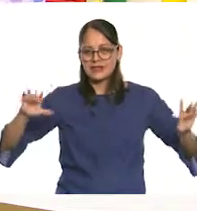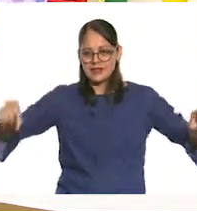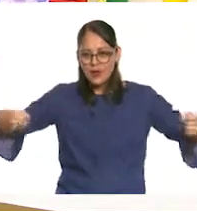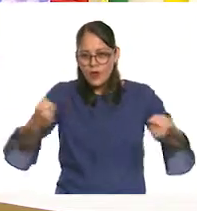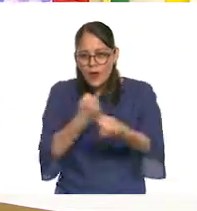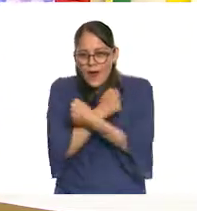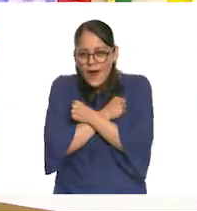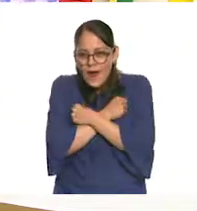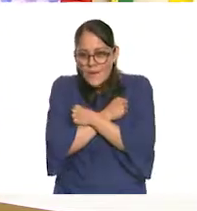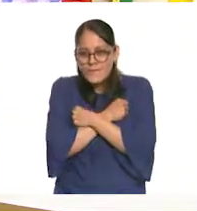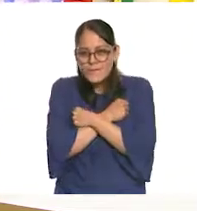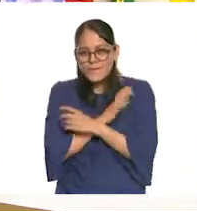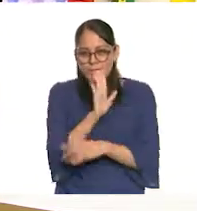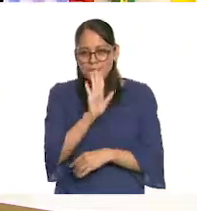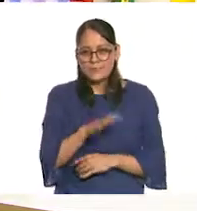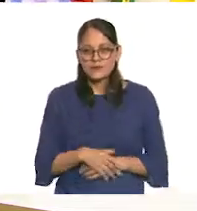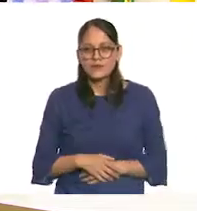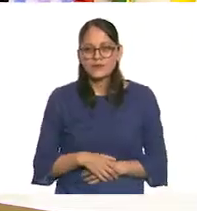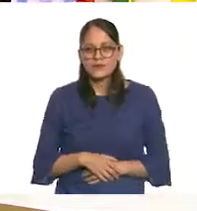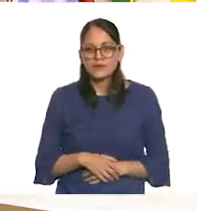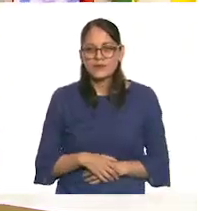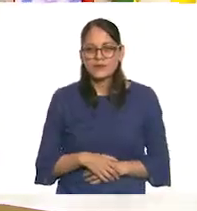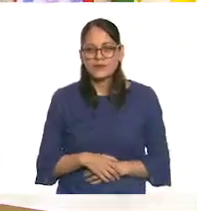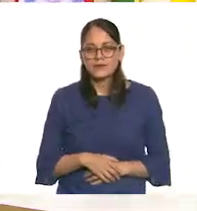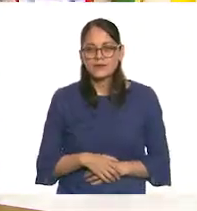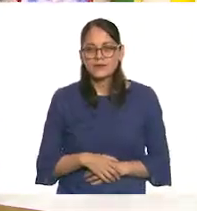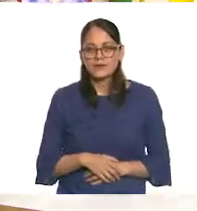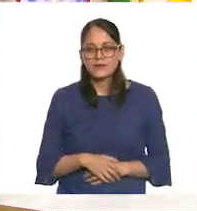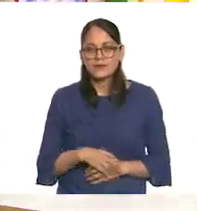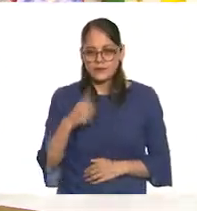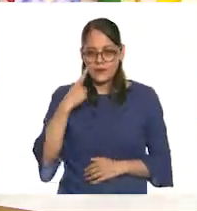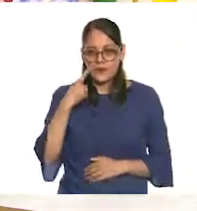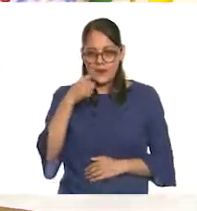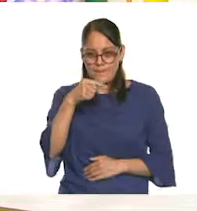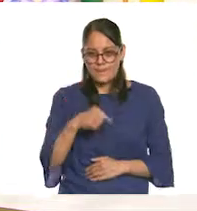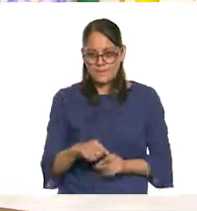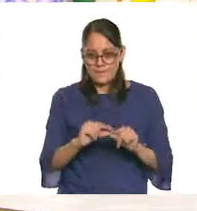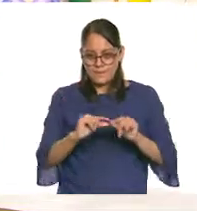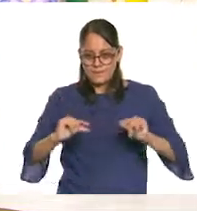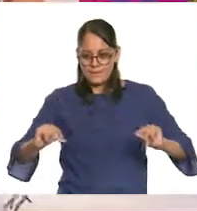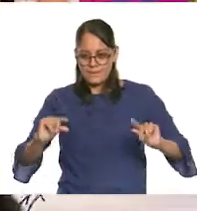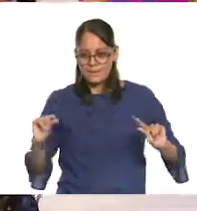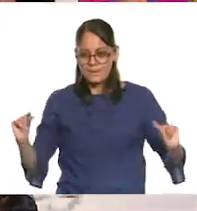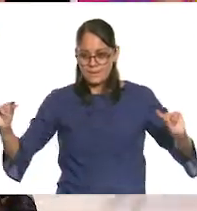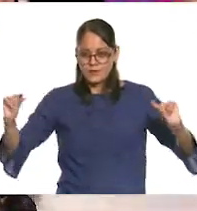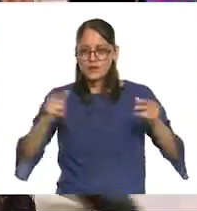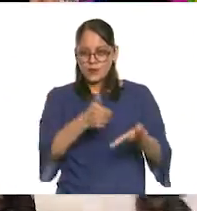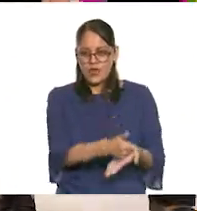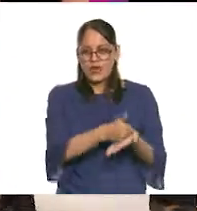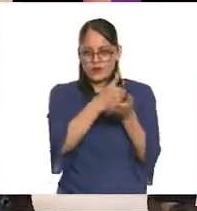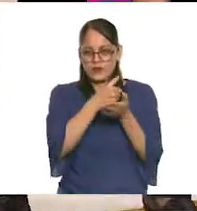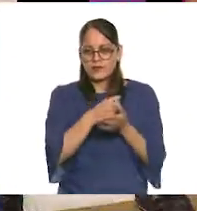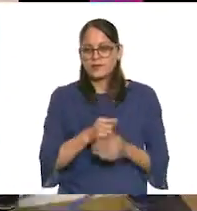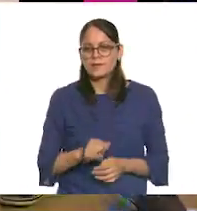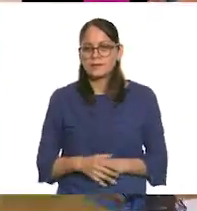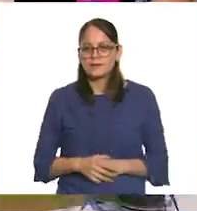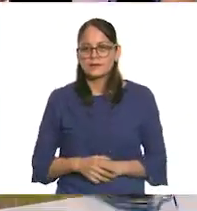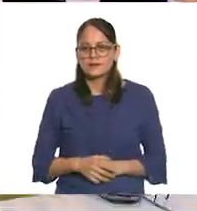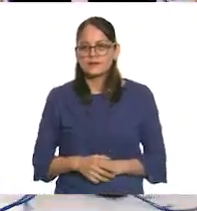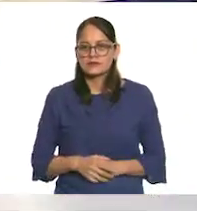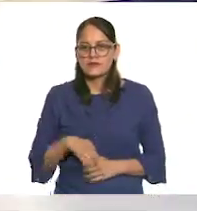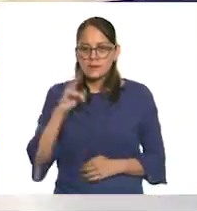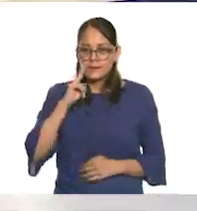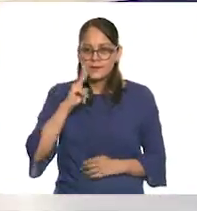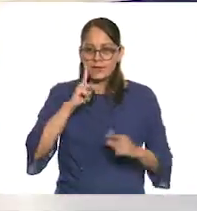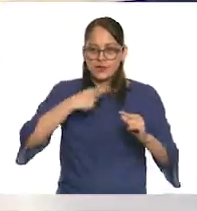rodeando todo el árbol. Vamos a ir, voy a pasarlo por acá bajito. Y si quieres tú me lo vas en esto. Vamos a